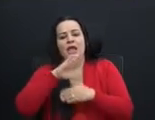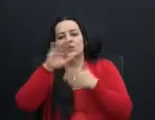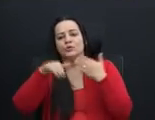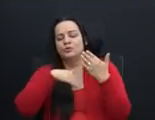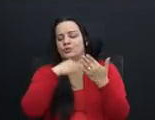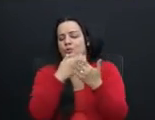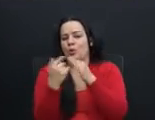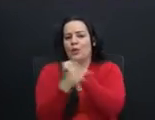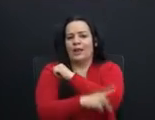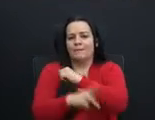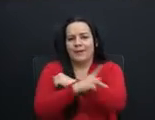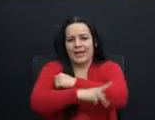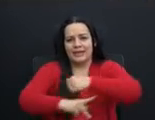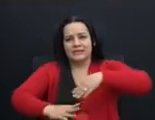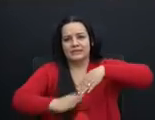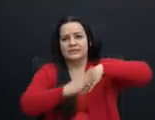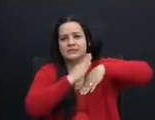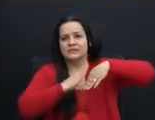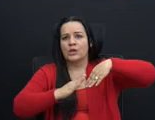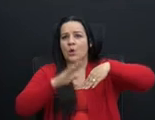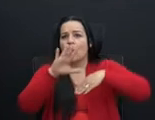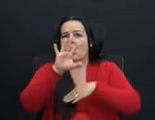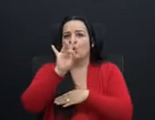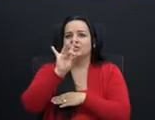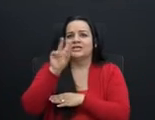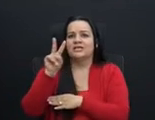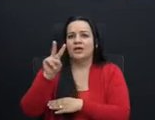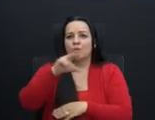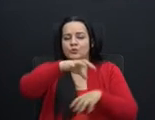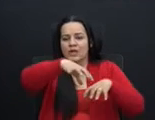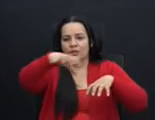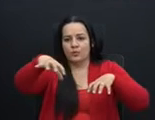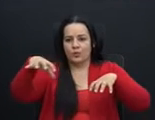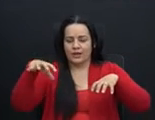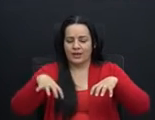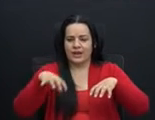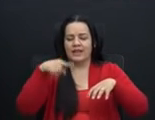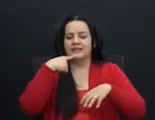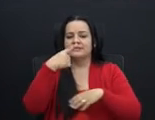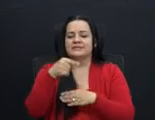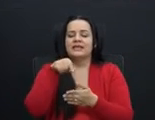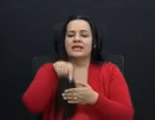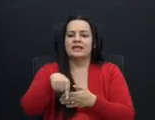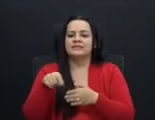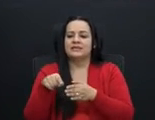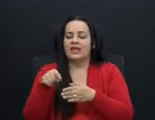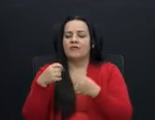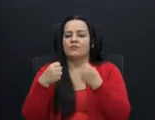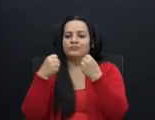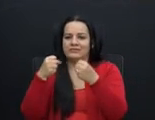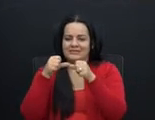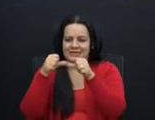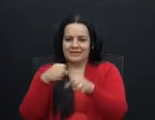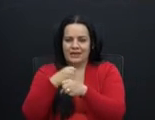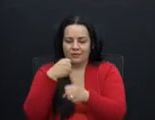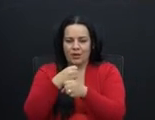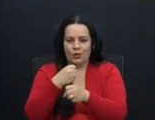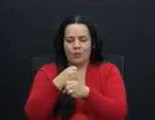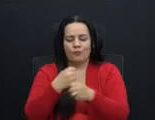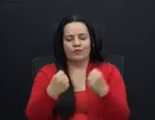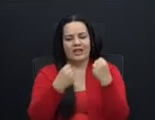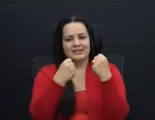cantones, decirles que esta Comisión sigue trabajando por el fortalecimiento al régimen municipal. Compañeros y compañeras, este